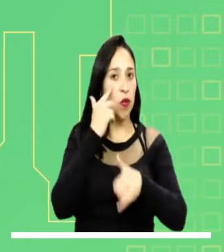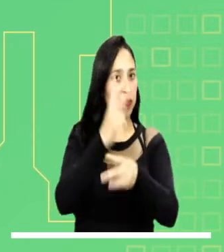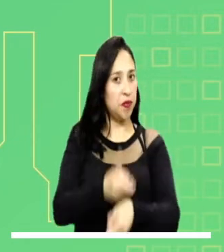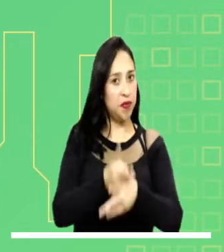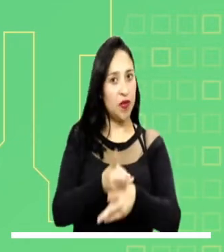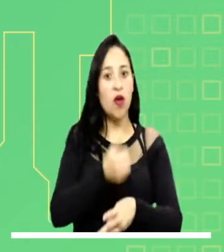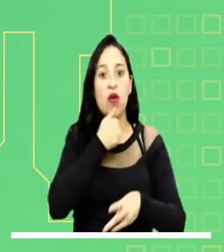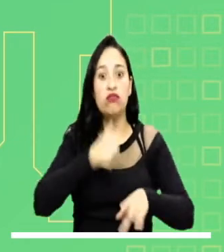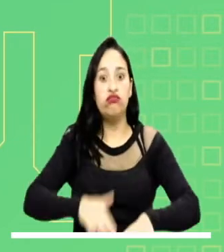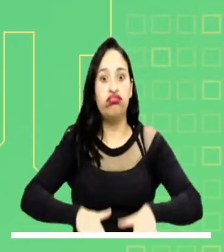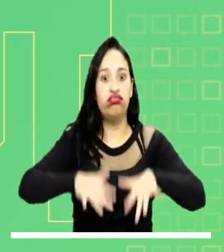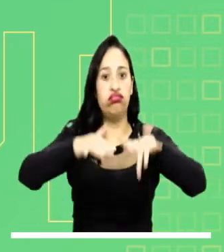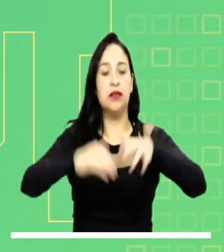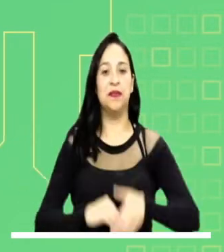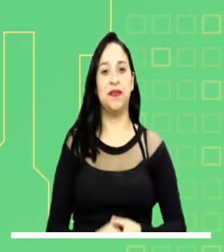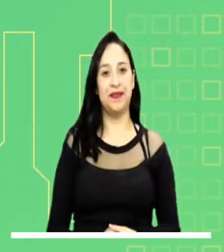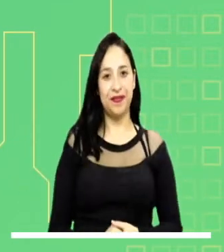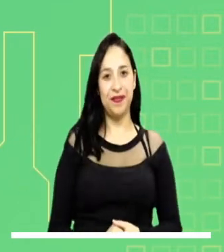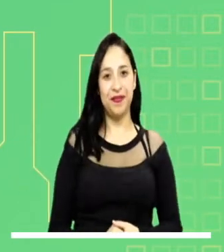Pacífico.